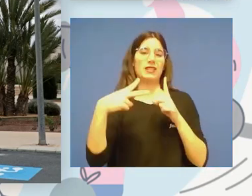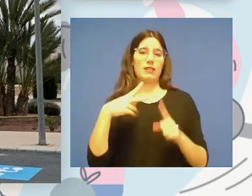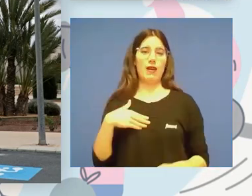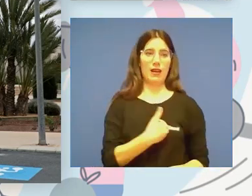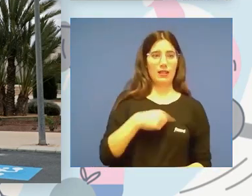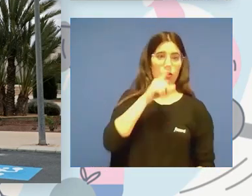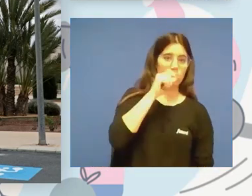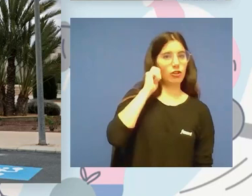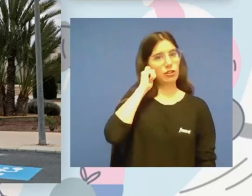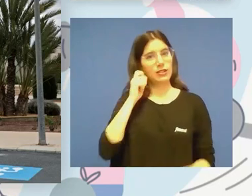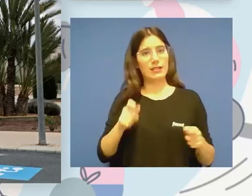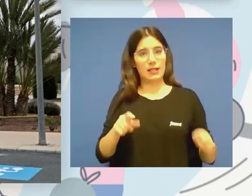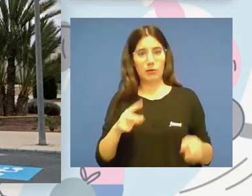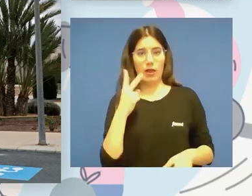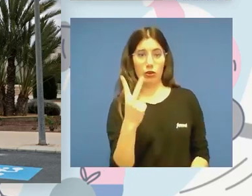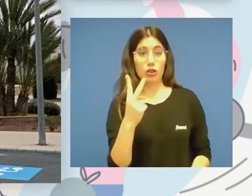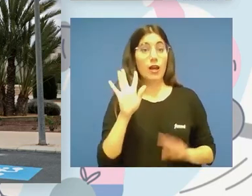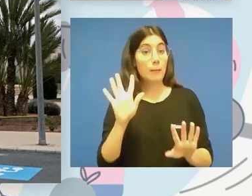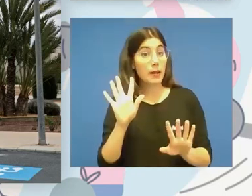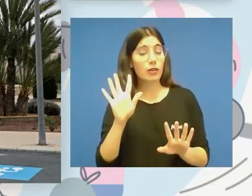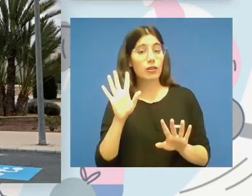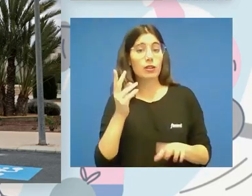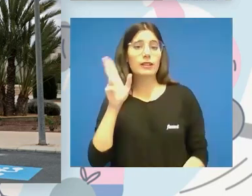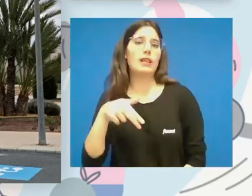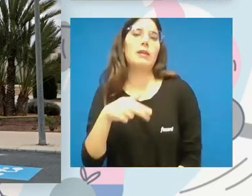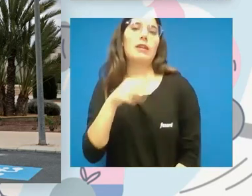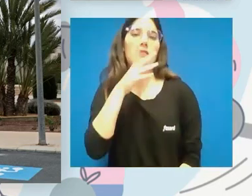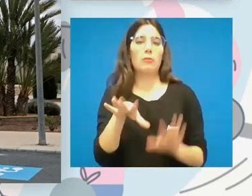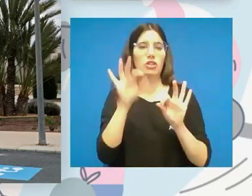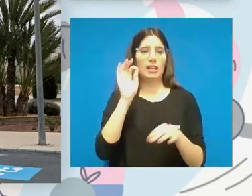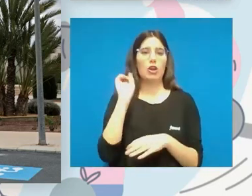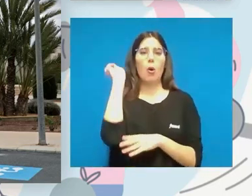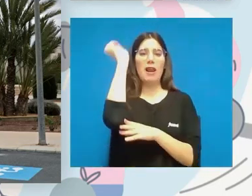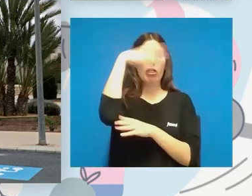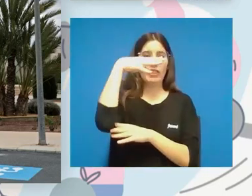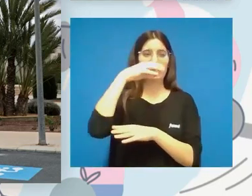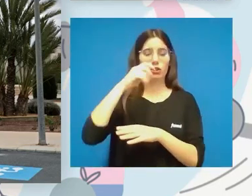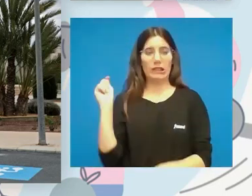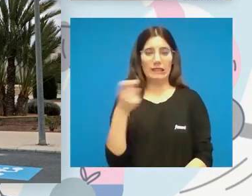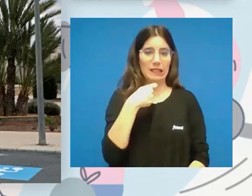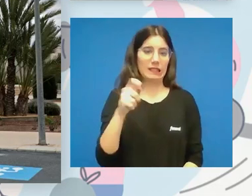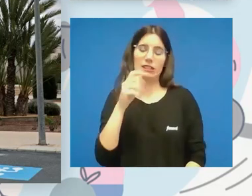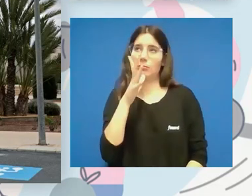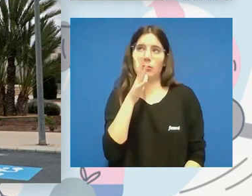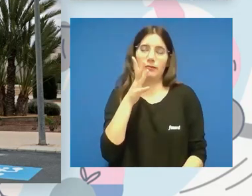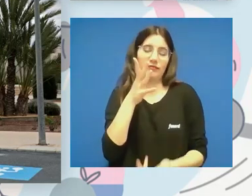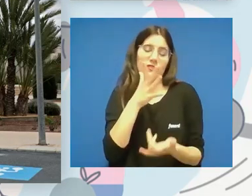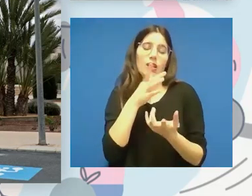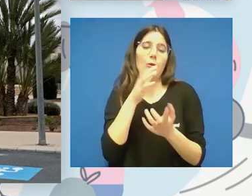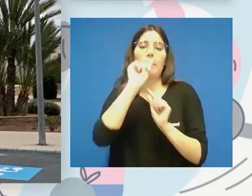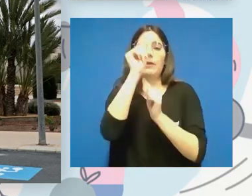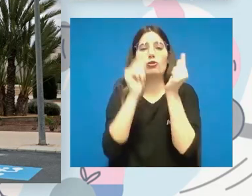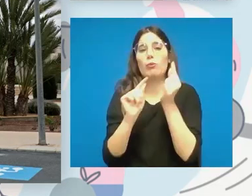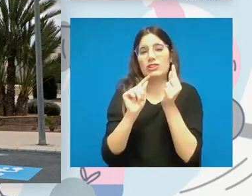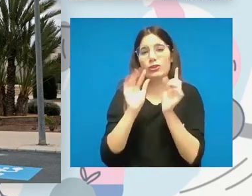chico y una chica en silla de ruedas. Pero tenemos, pues hemos elegido básquet y tenis, porque al final la plantilla, cada plantilla vale X dinero y esto el presupuesto llega donde